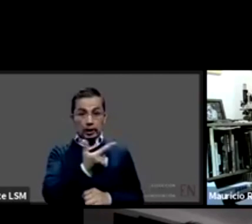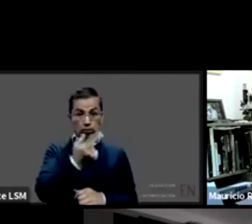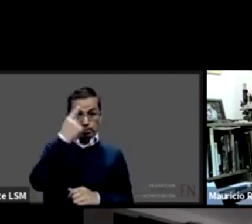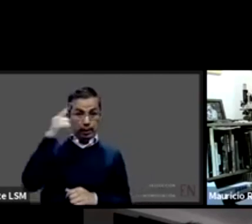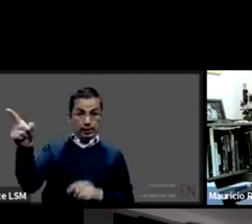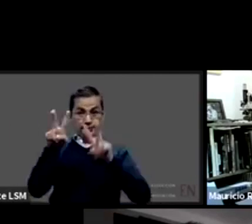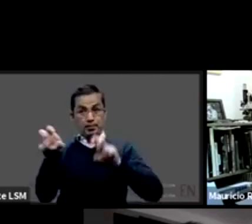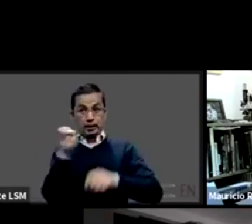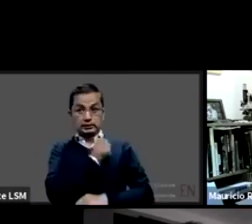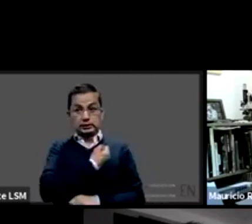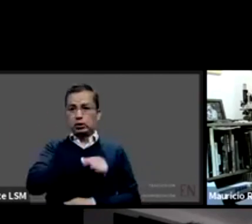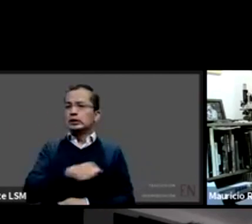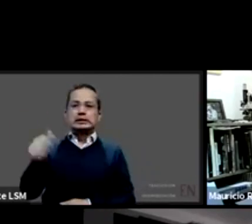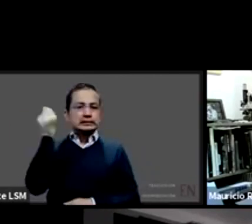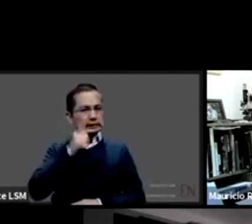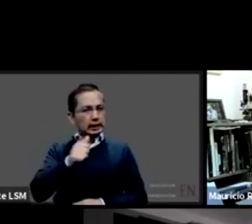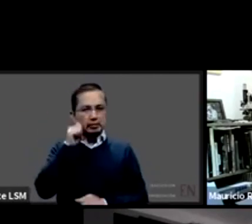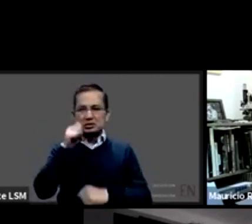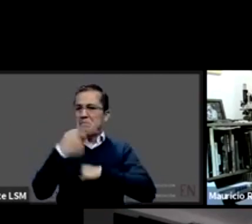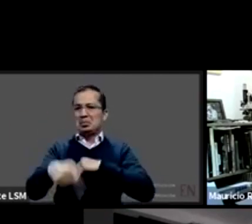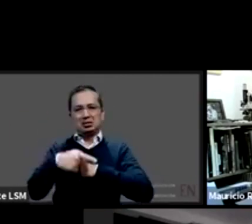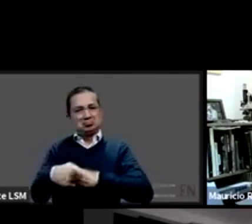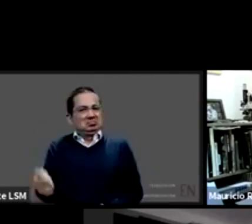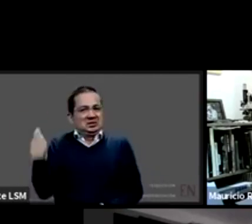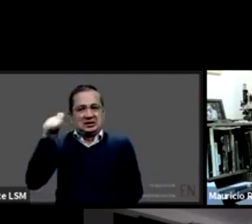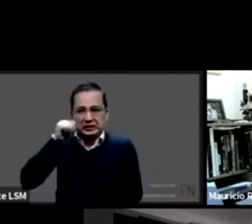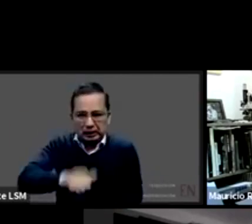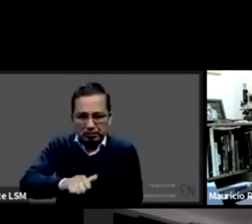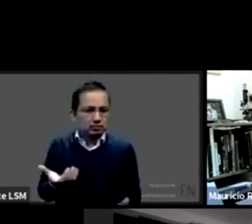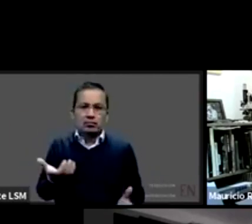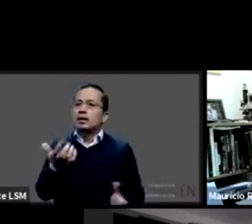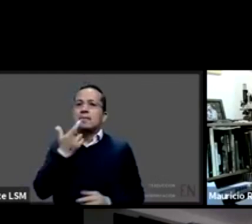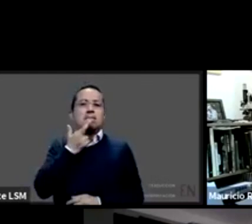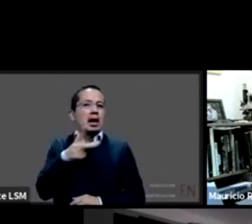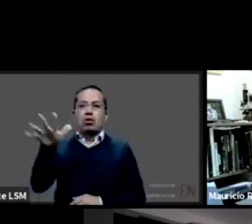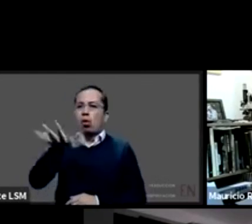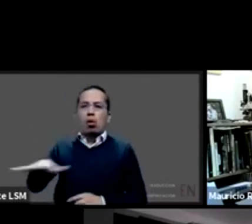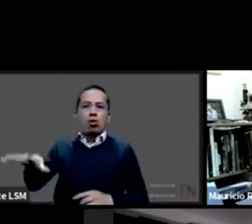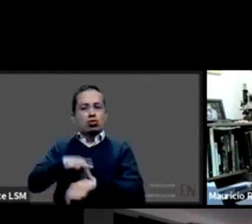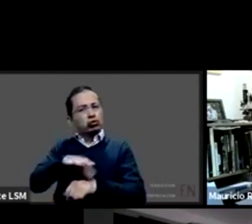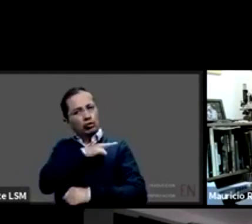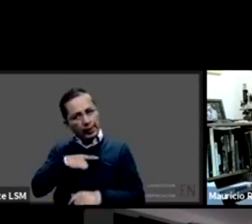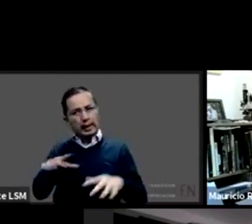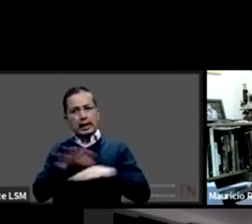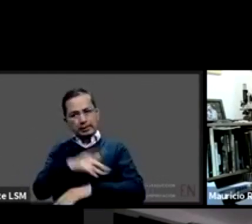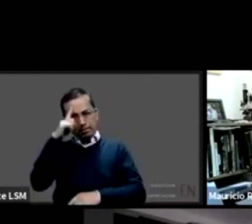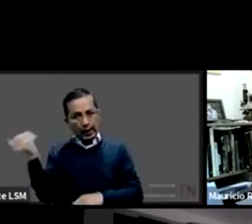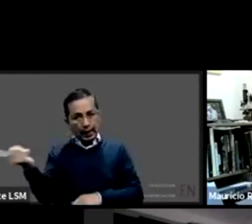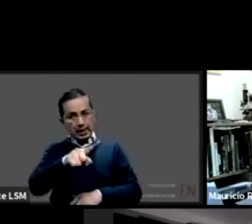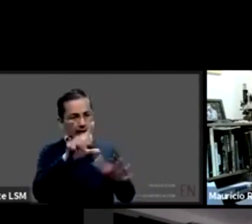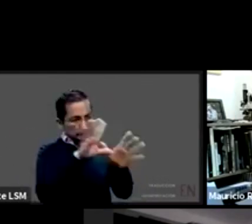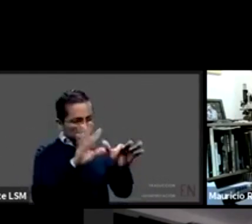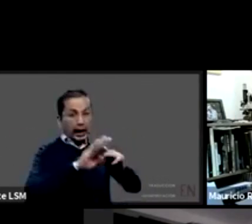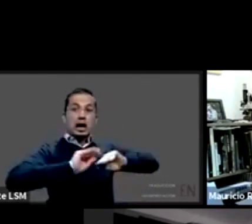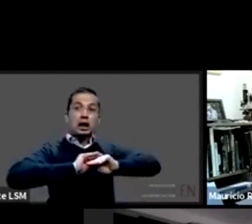un riesgo y debemos acostumbrarnos a hablar las cosas claras para que si las cosas claras son bien entendidas